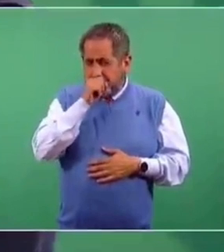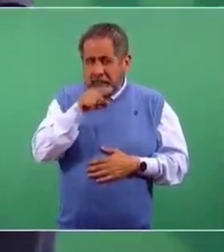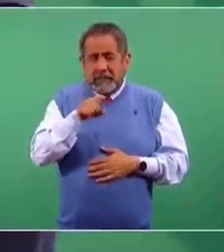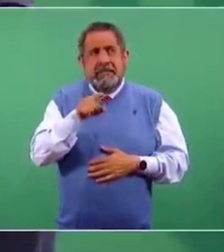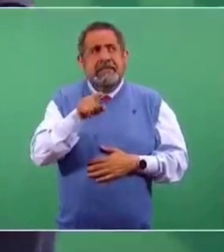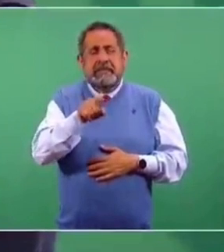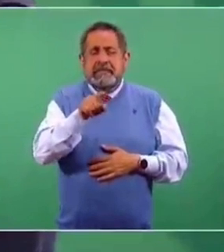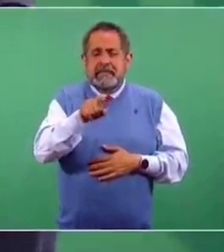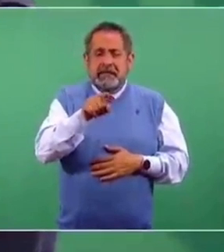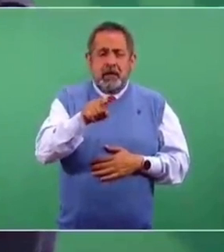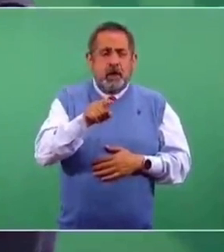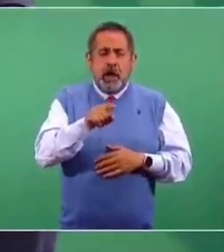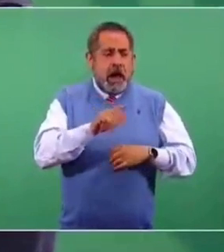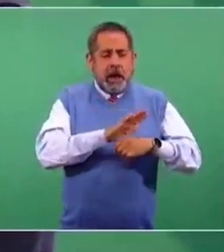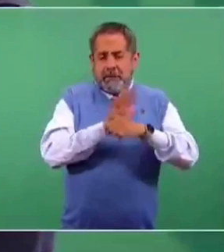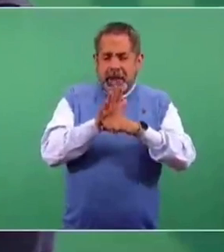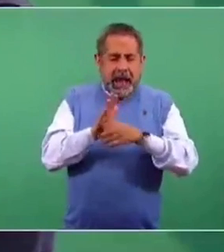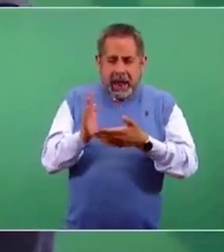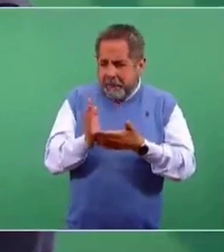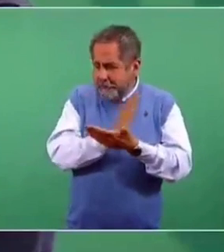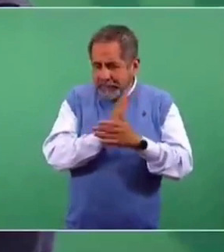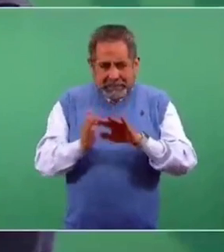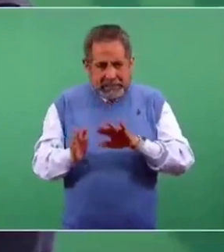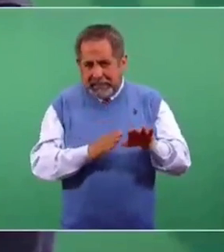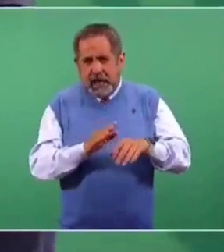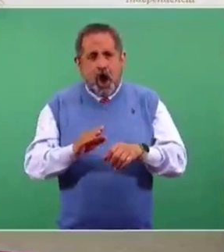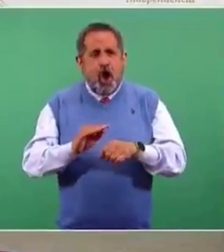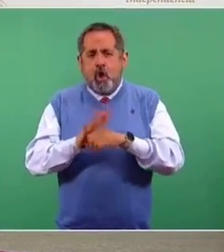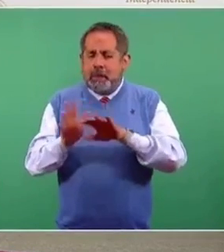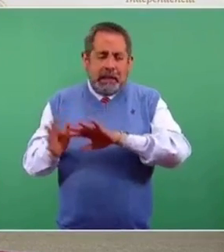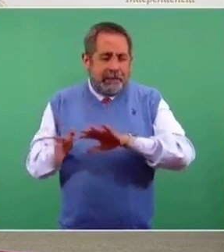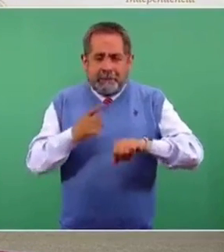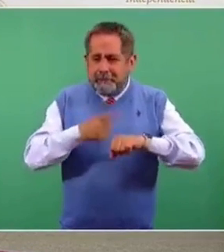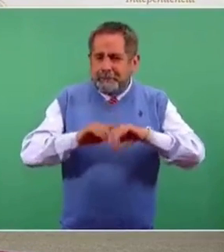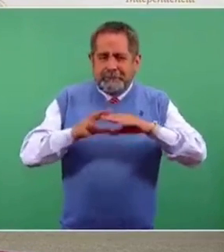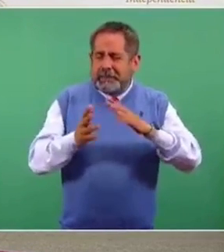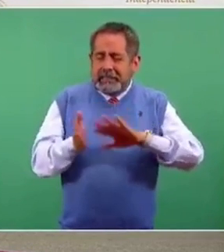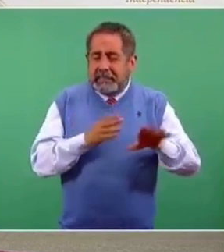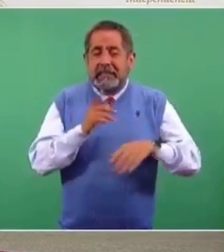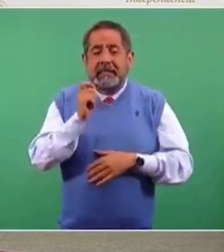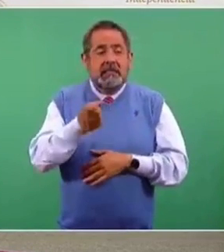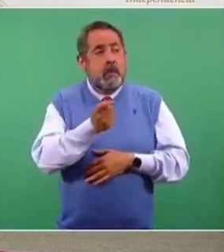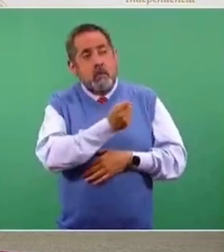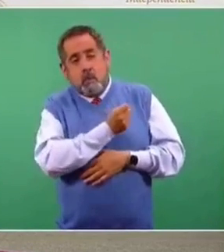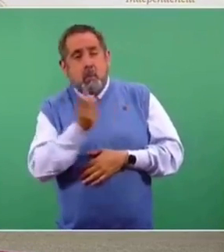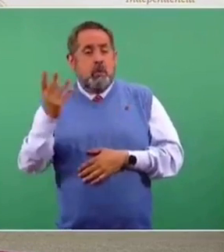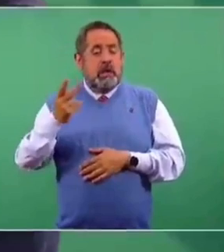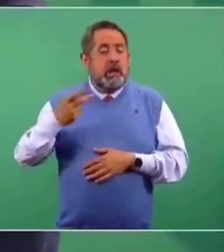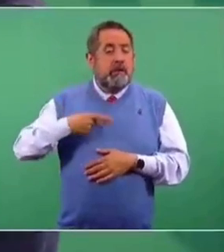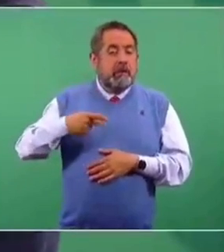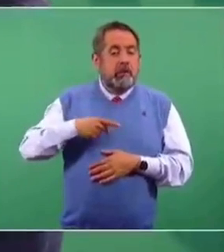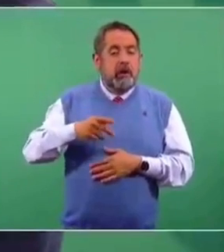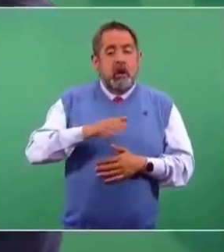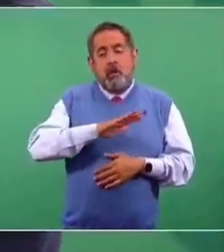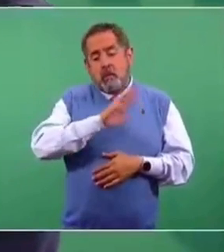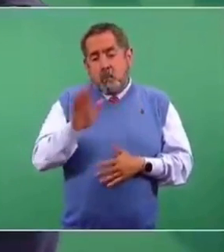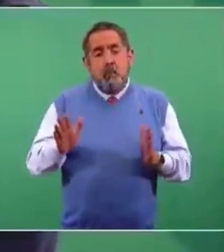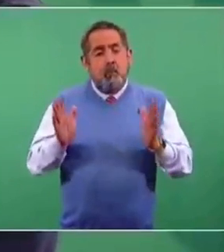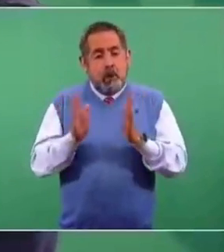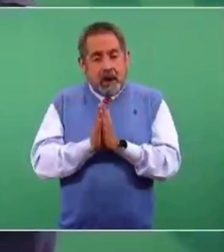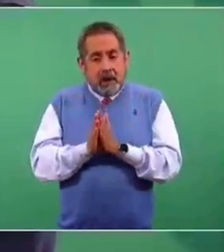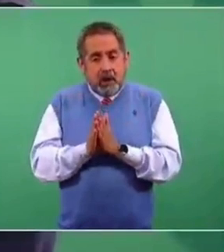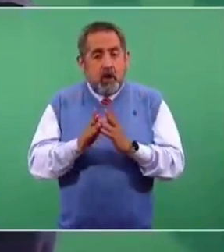de la pandemia ni tampoco menos del COVID, que es muchas de las defunciones ocurren fuera